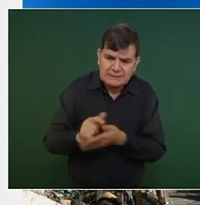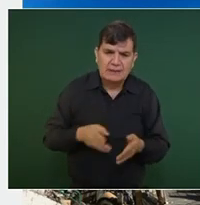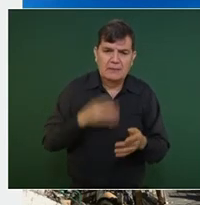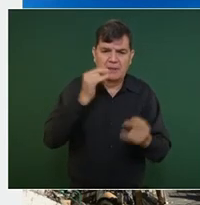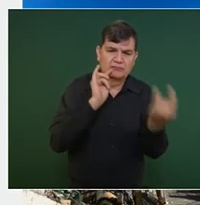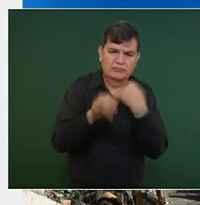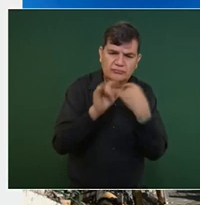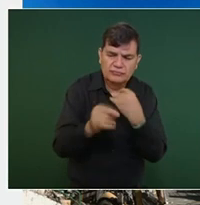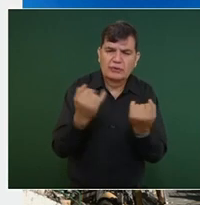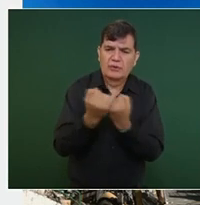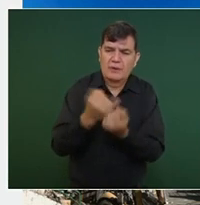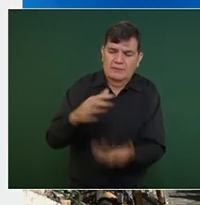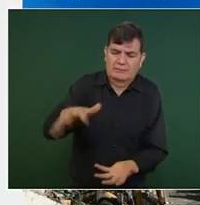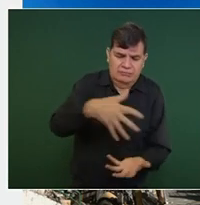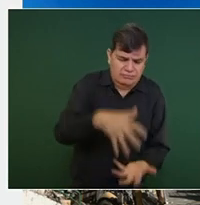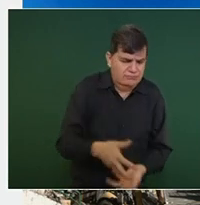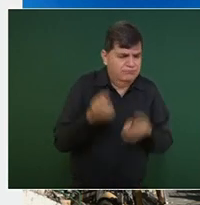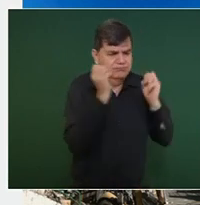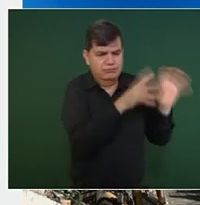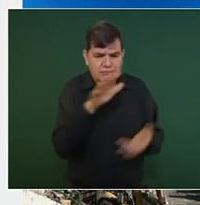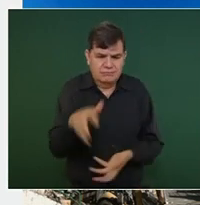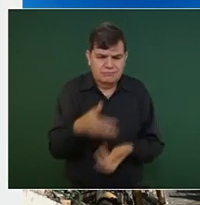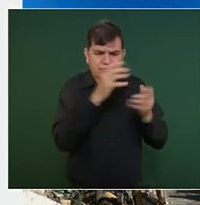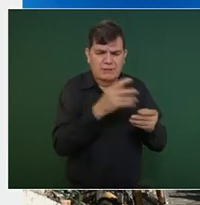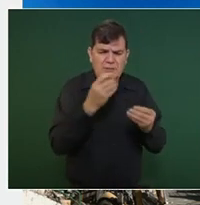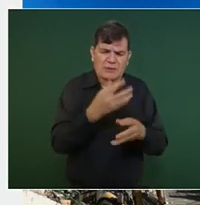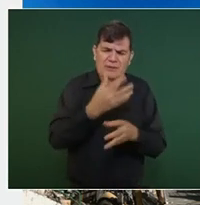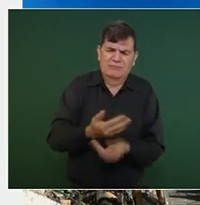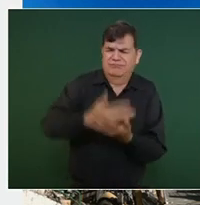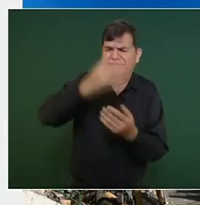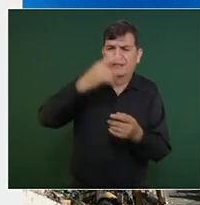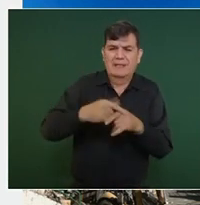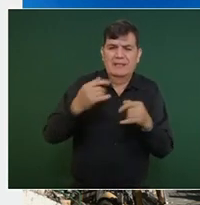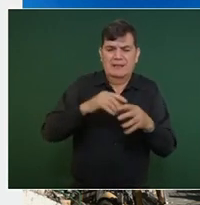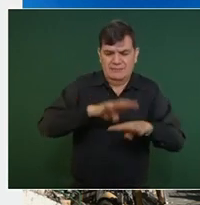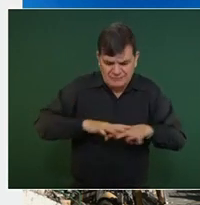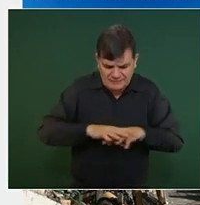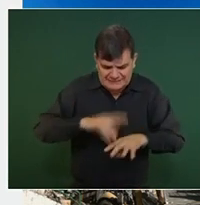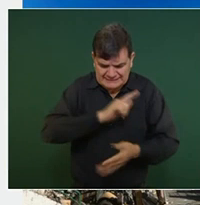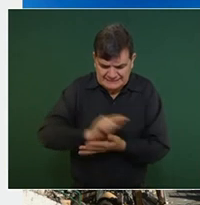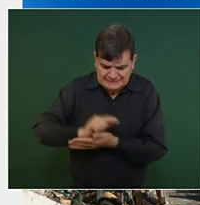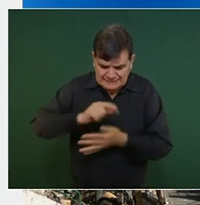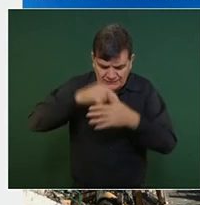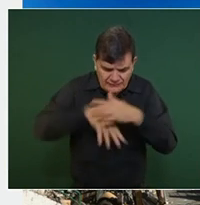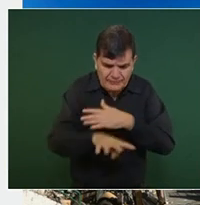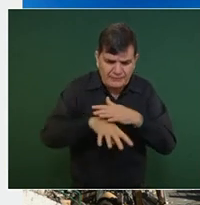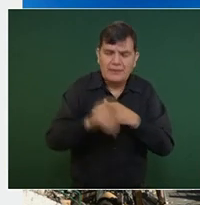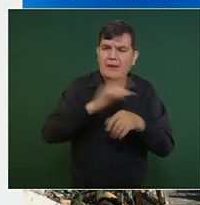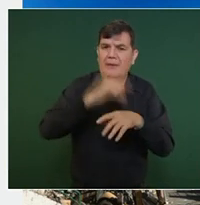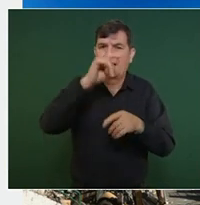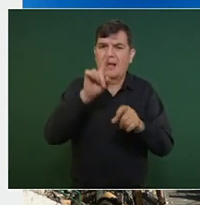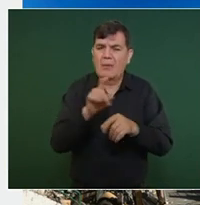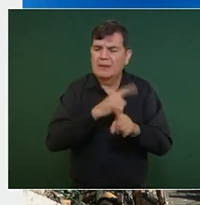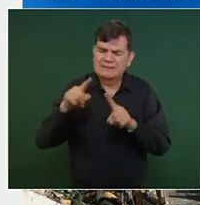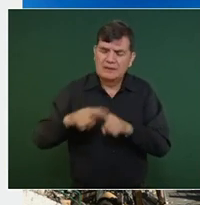el retiro y recolección también de basura, escombro y asolve entre los diferentes puntos afectados.